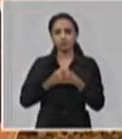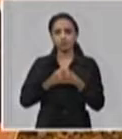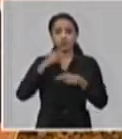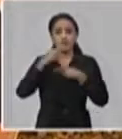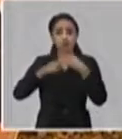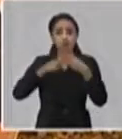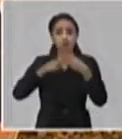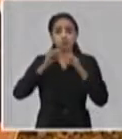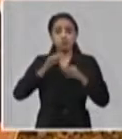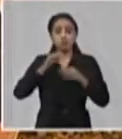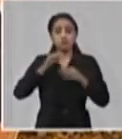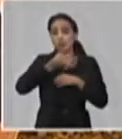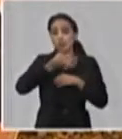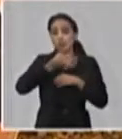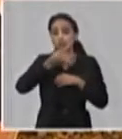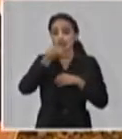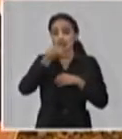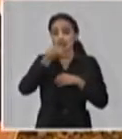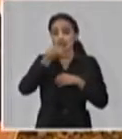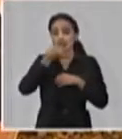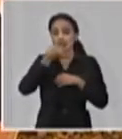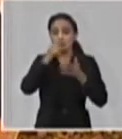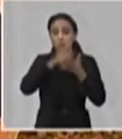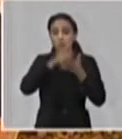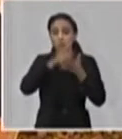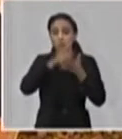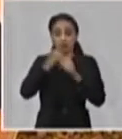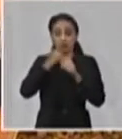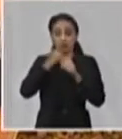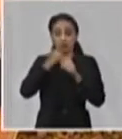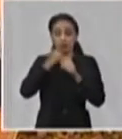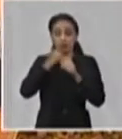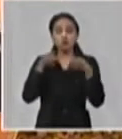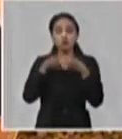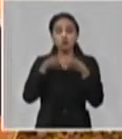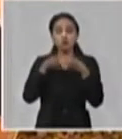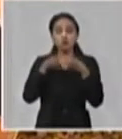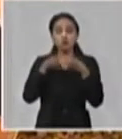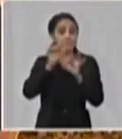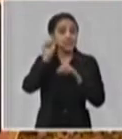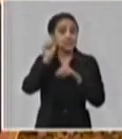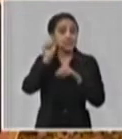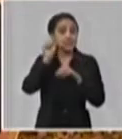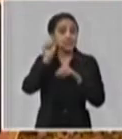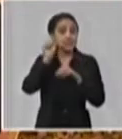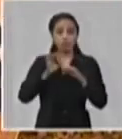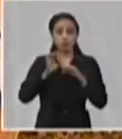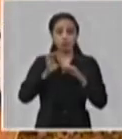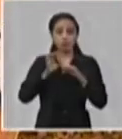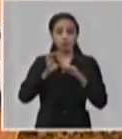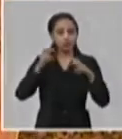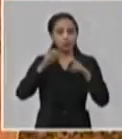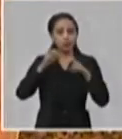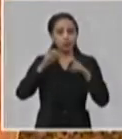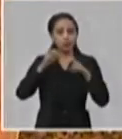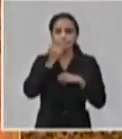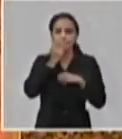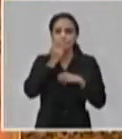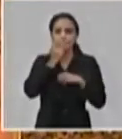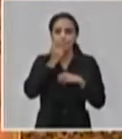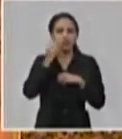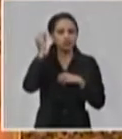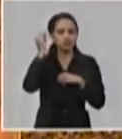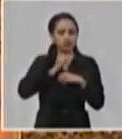como expliqué, estos protocolos por un grupo de expertos que hemos creado. Los más avisados en el manejo de las enfermedades